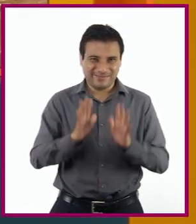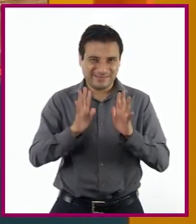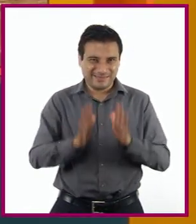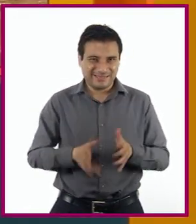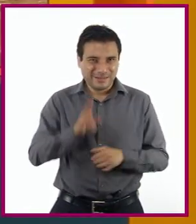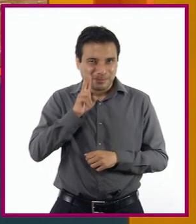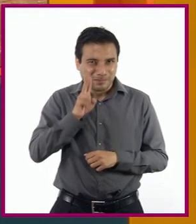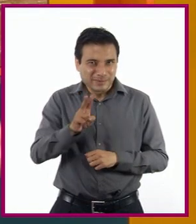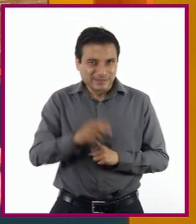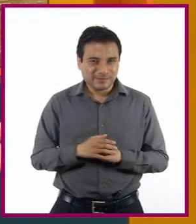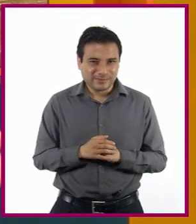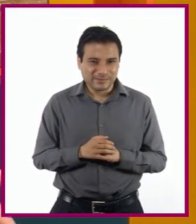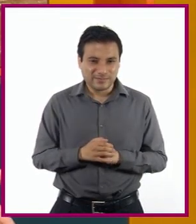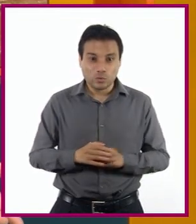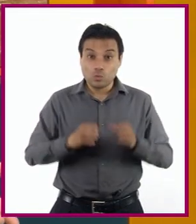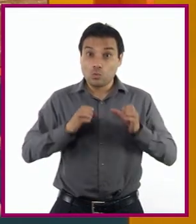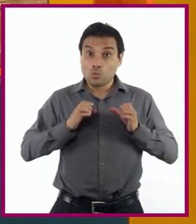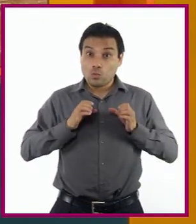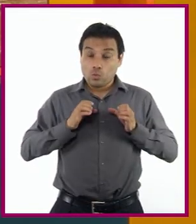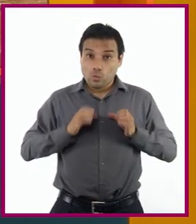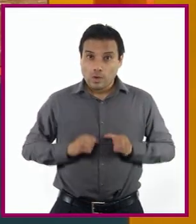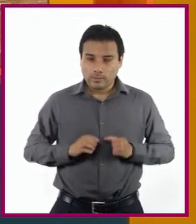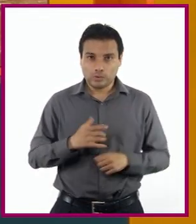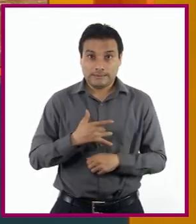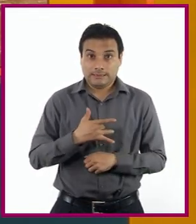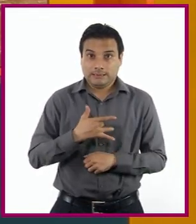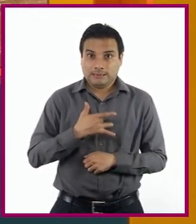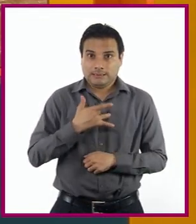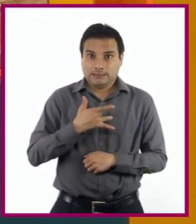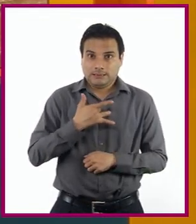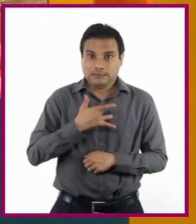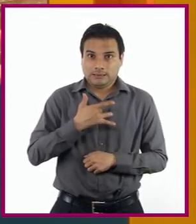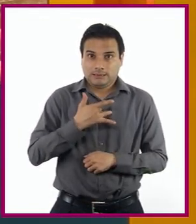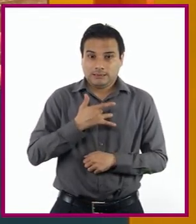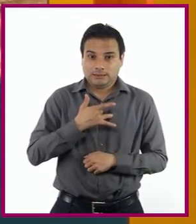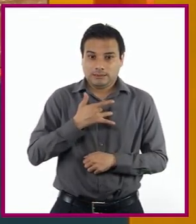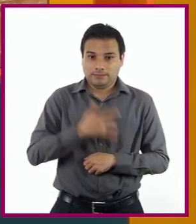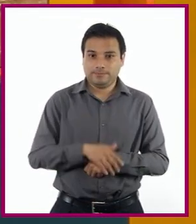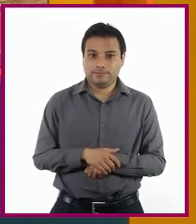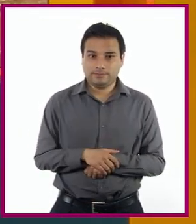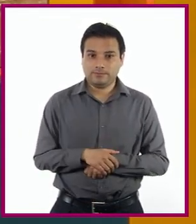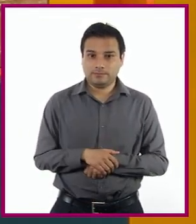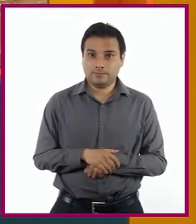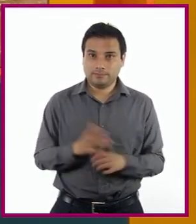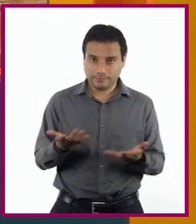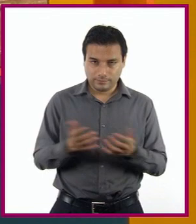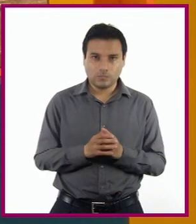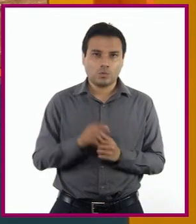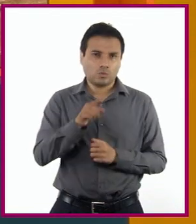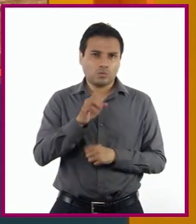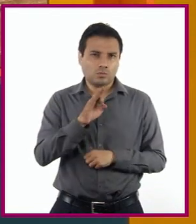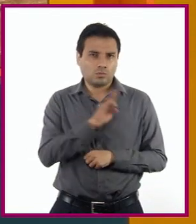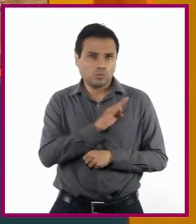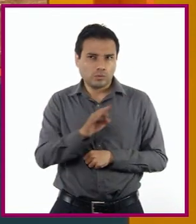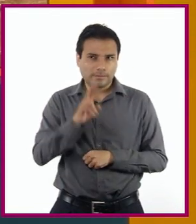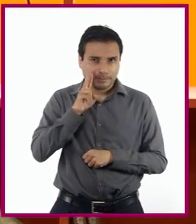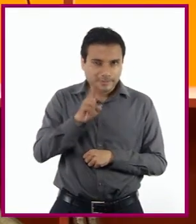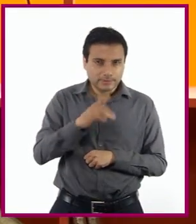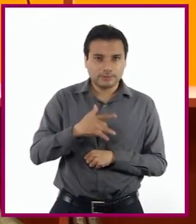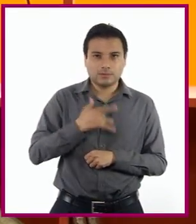reacciona a diferentes estímulos y, en este caso, a formas, colores y sonidos.